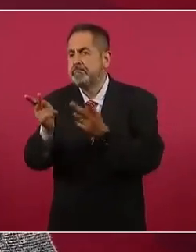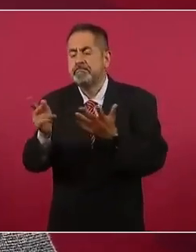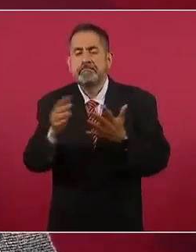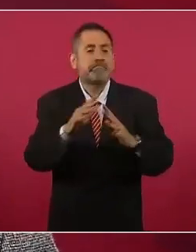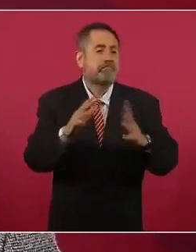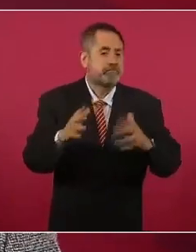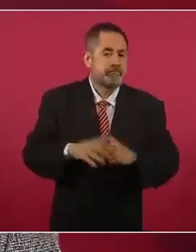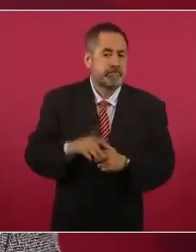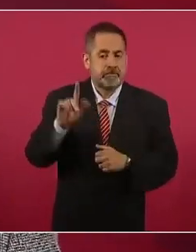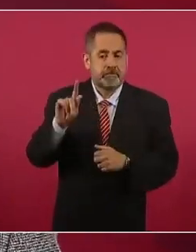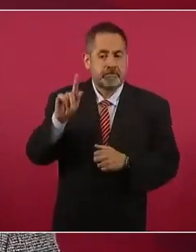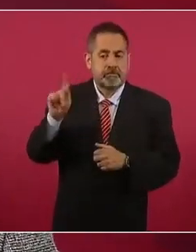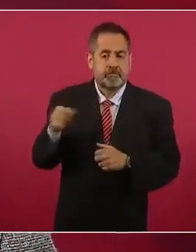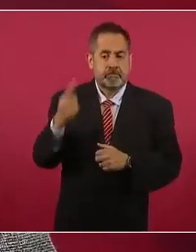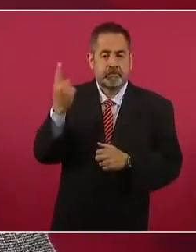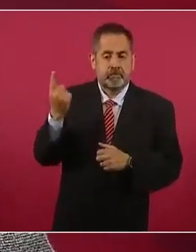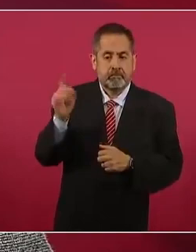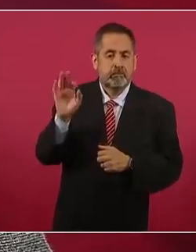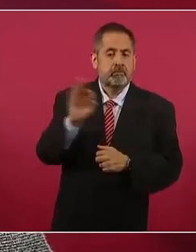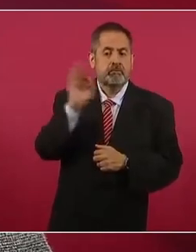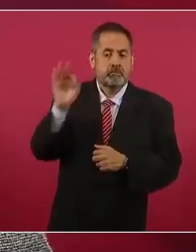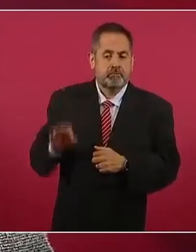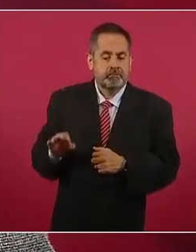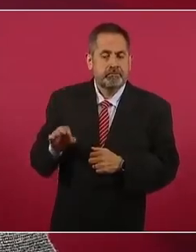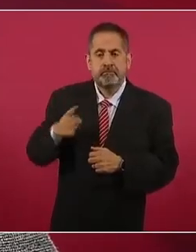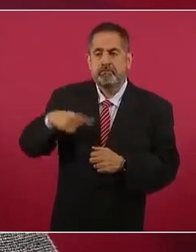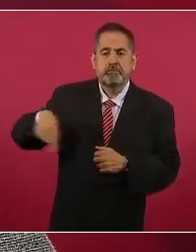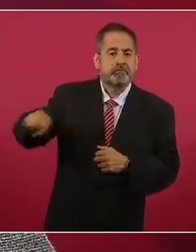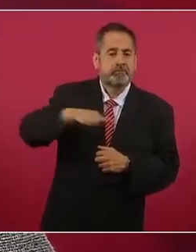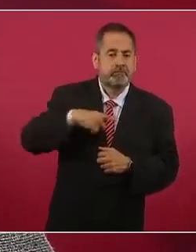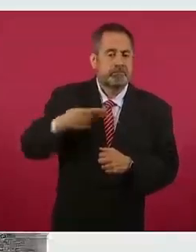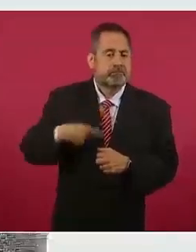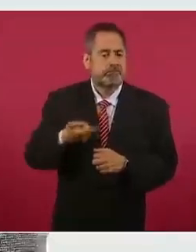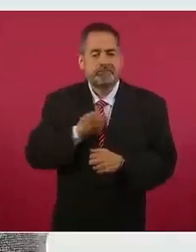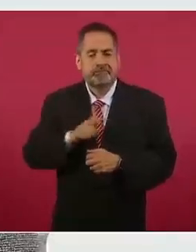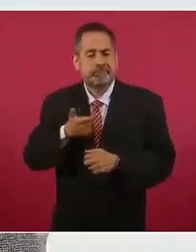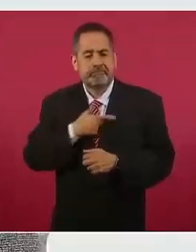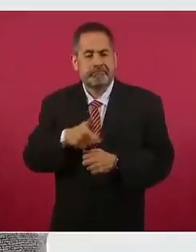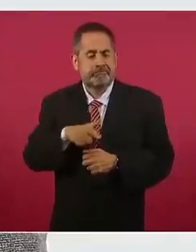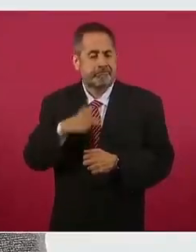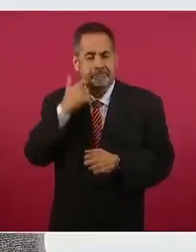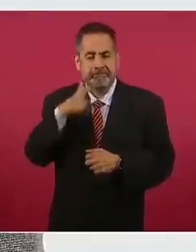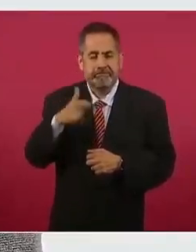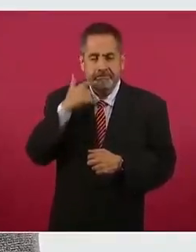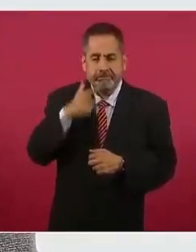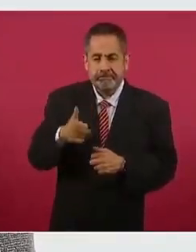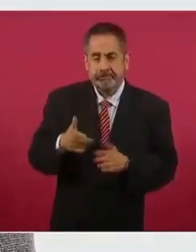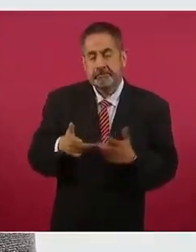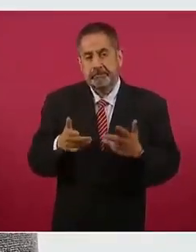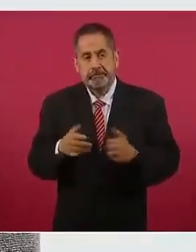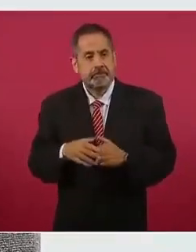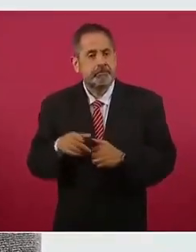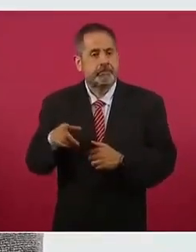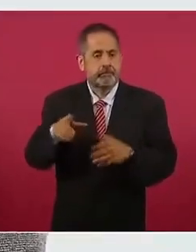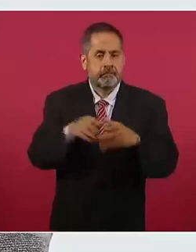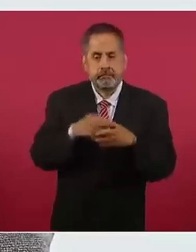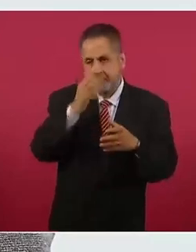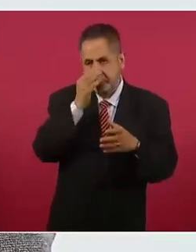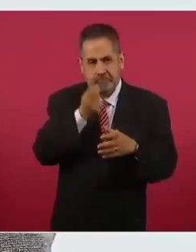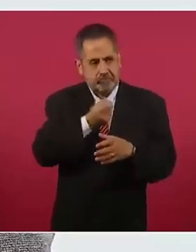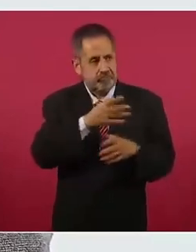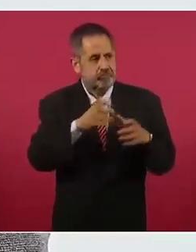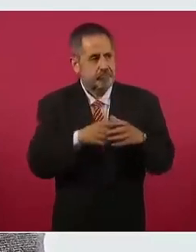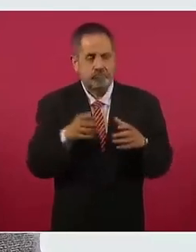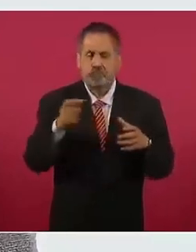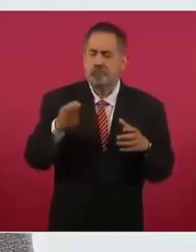un 71 por ciento de rechazo al horario de verano y solamente cuenta con un 29